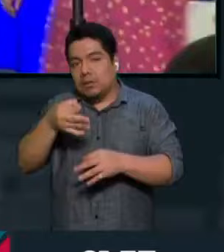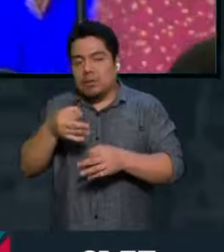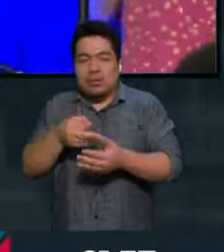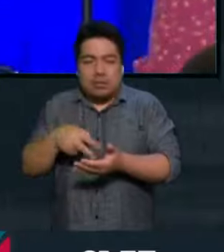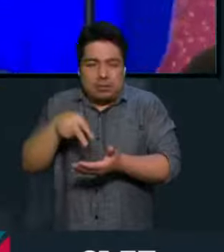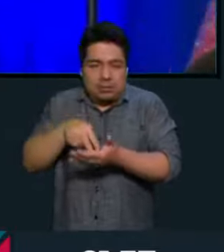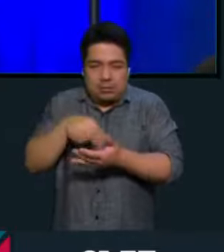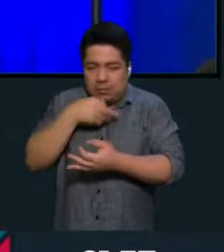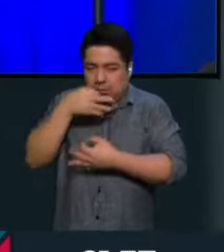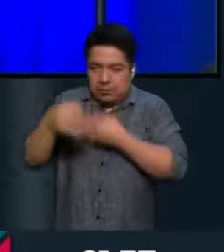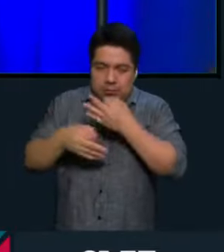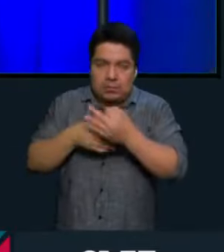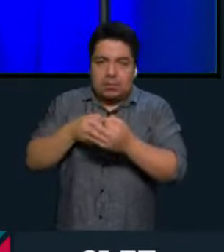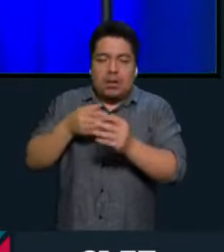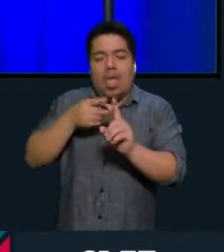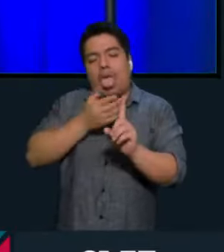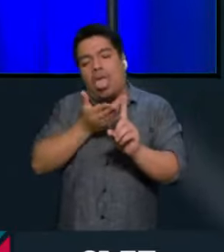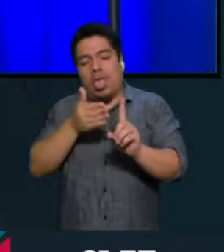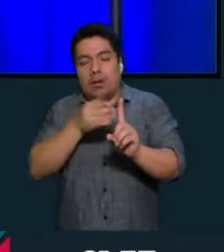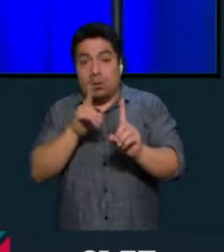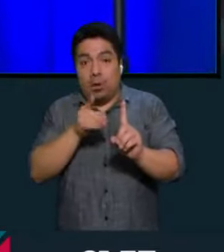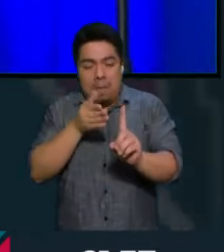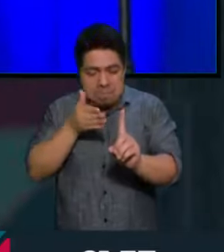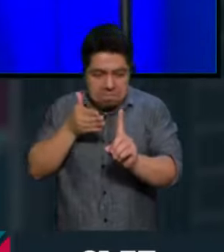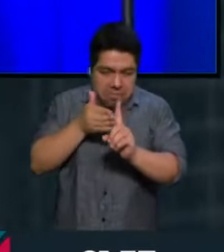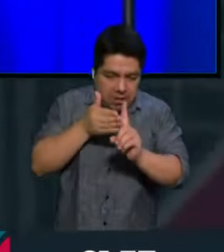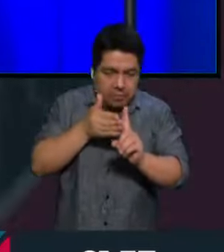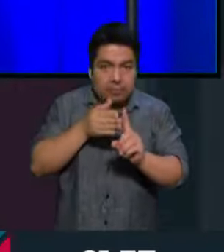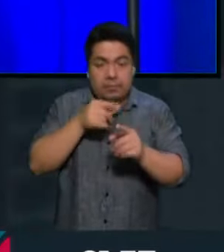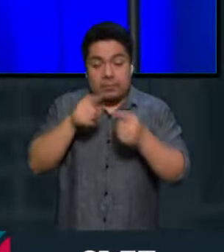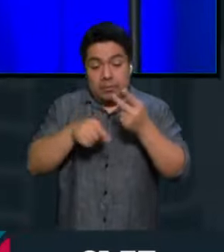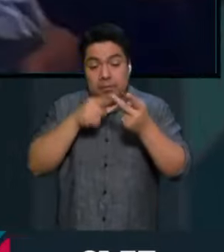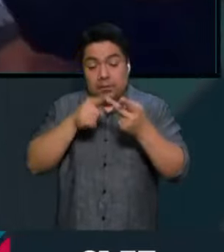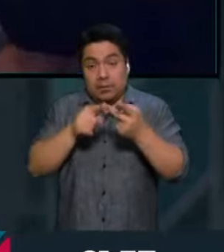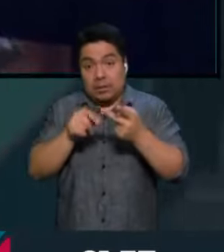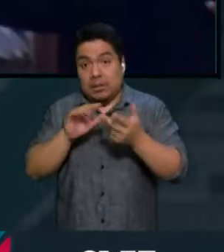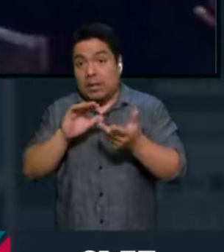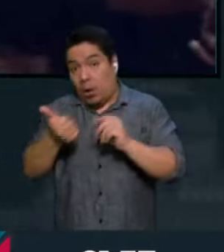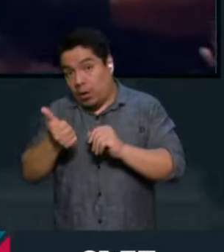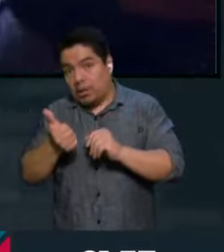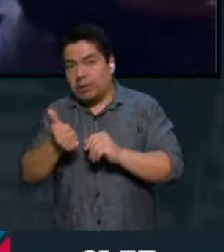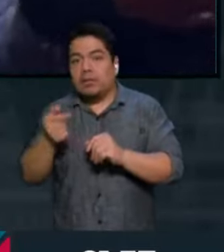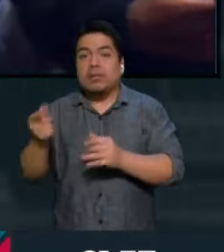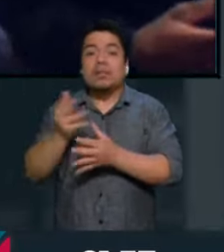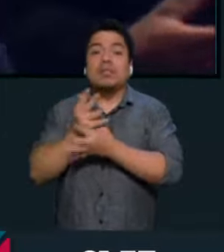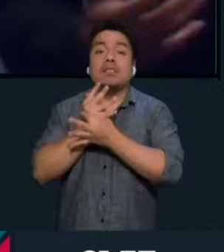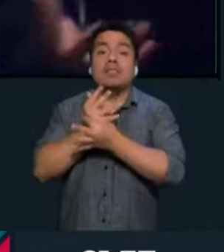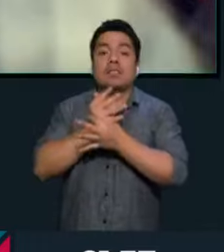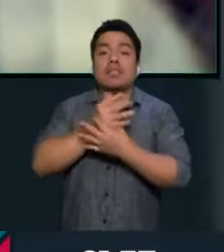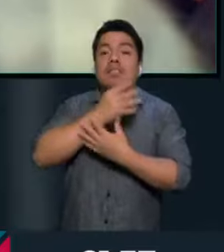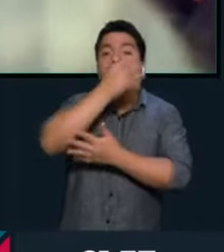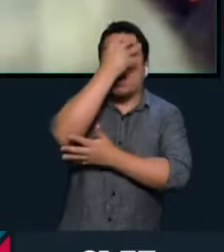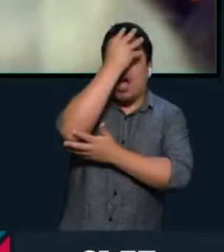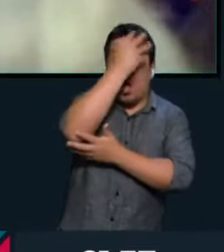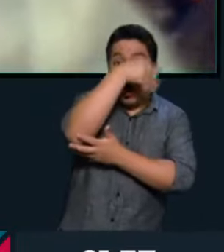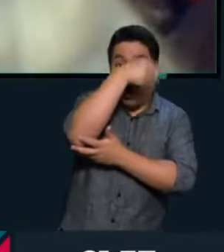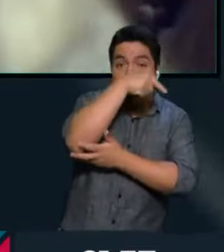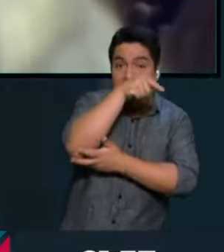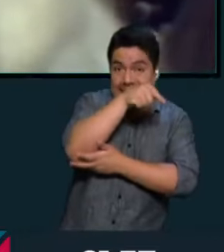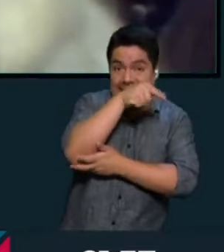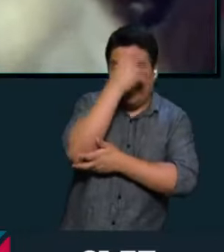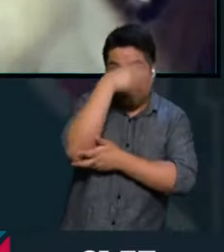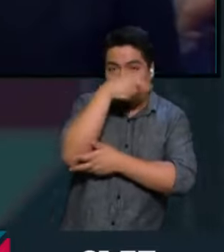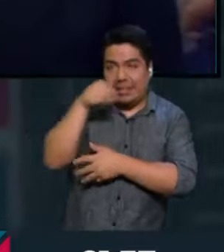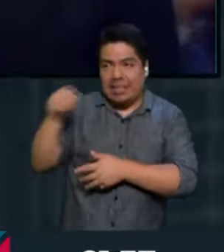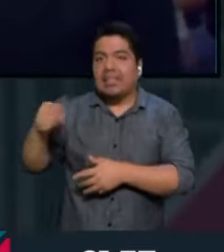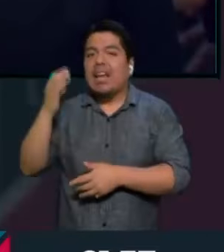darle vueltas. Vamos, esa es una. Y la otra, que eso me fascinó, es que ella habla ya de Trump, ella como una